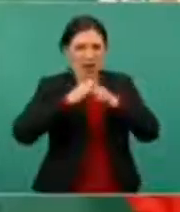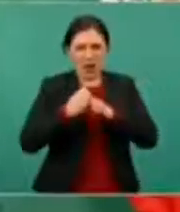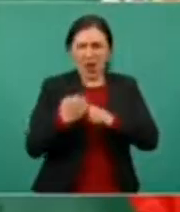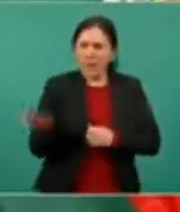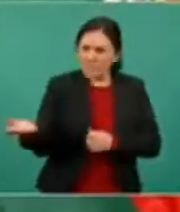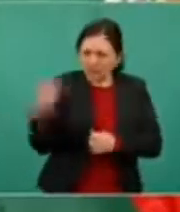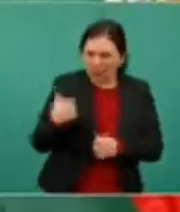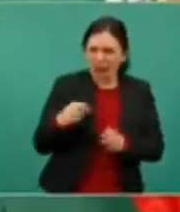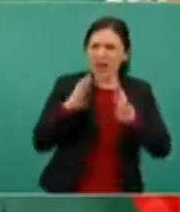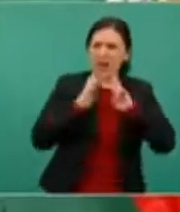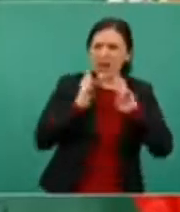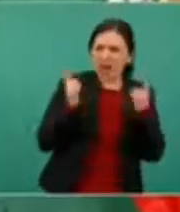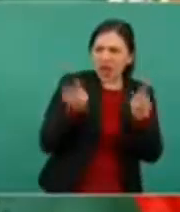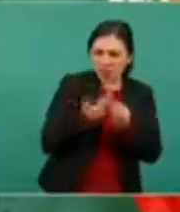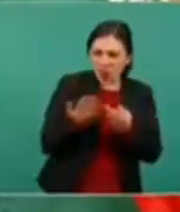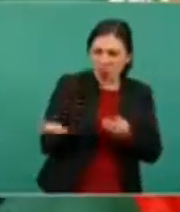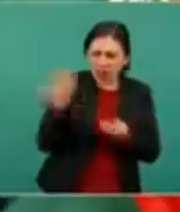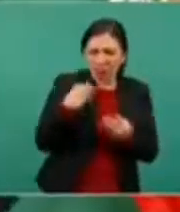reunirnos.